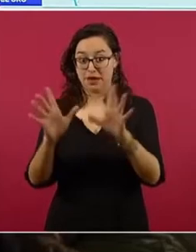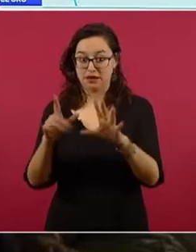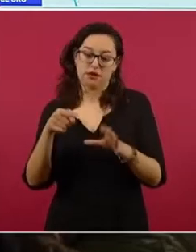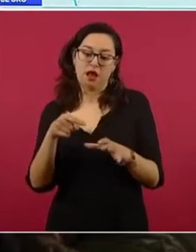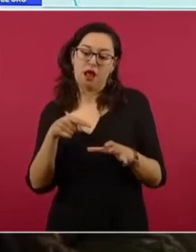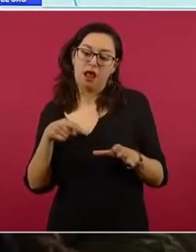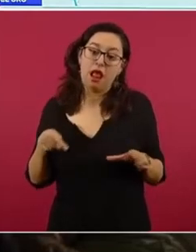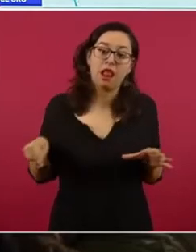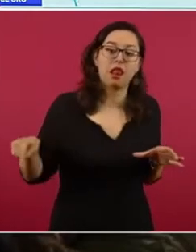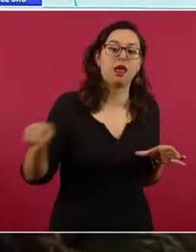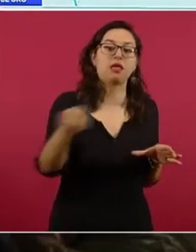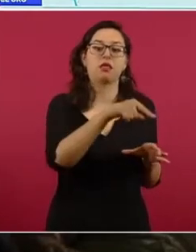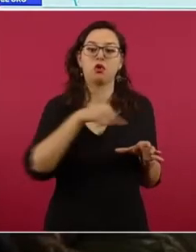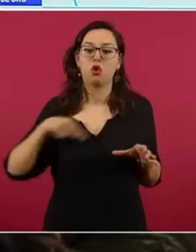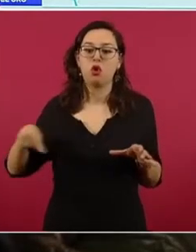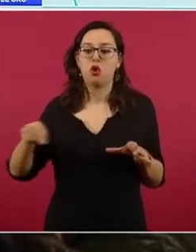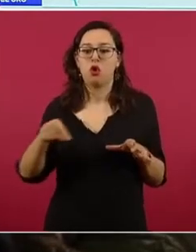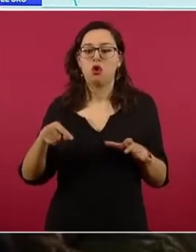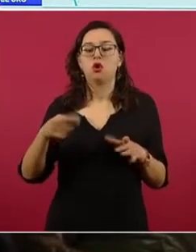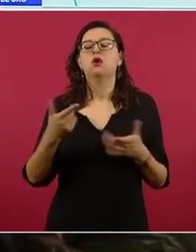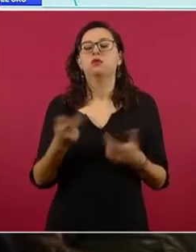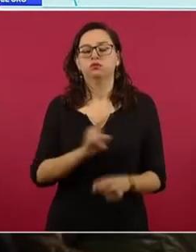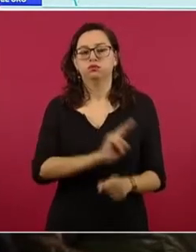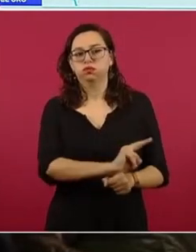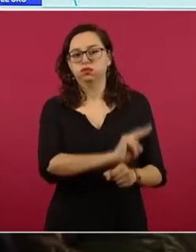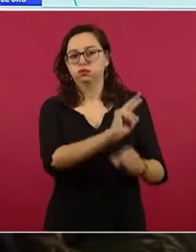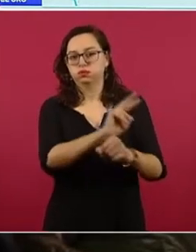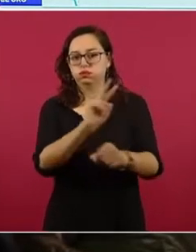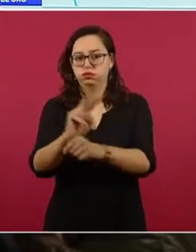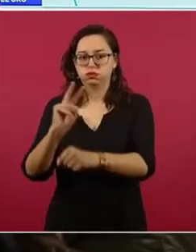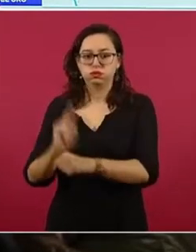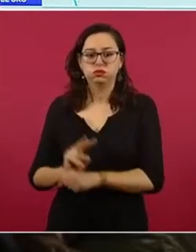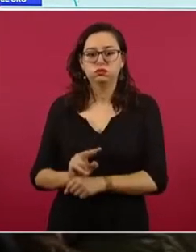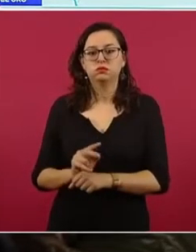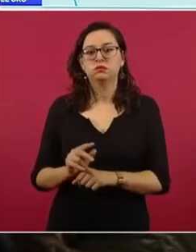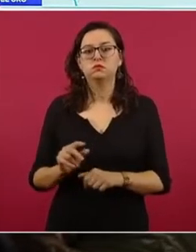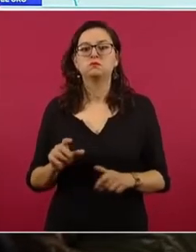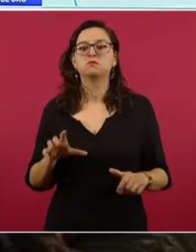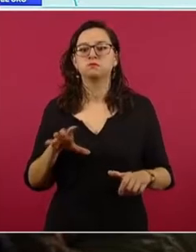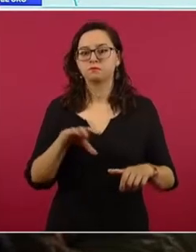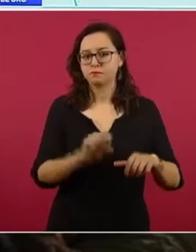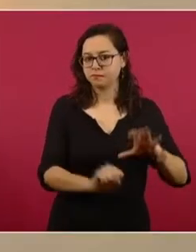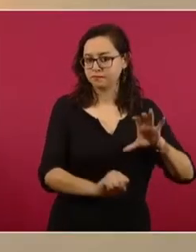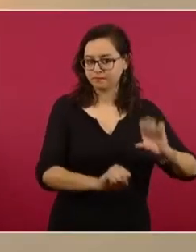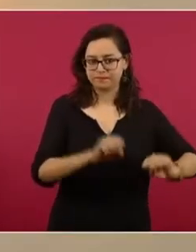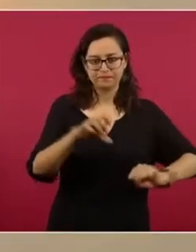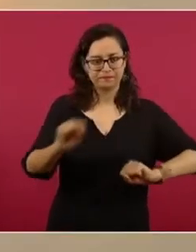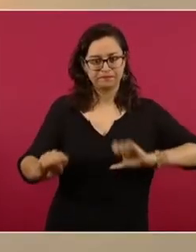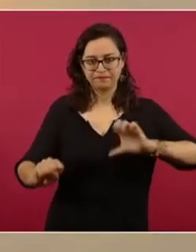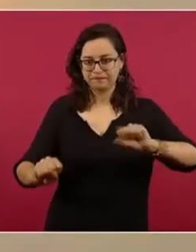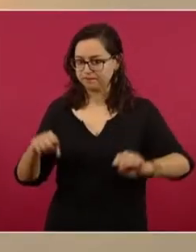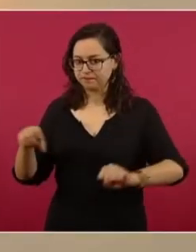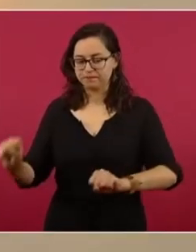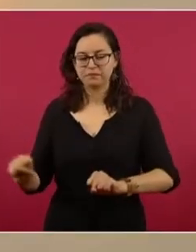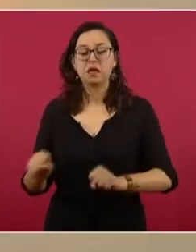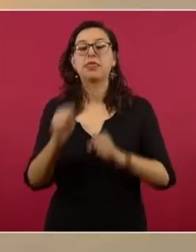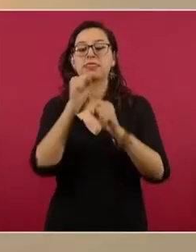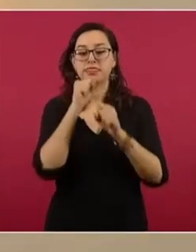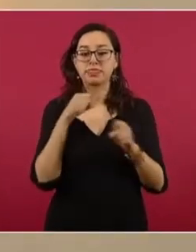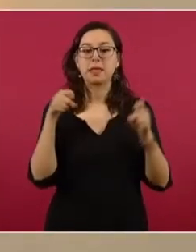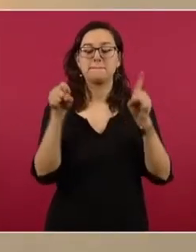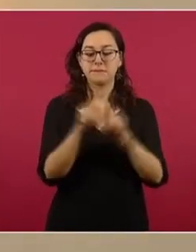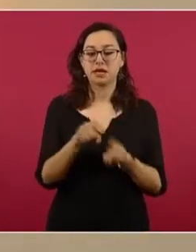que ha tenido estos resultados y se siguen persiguiendo también con órdenes de aprehensión,